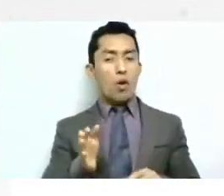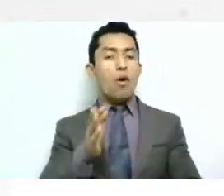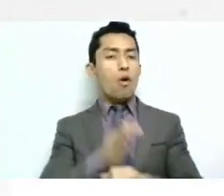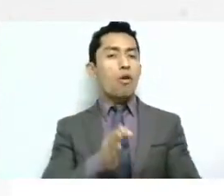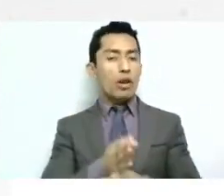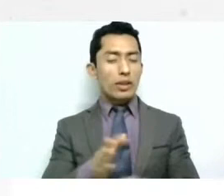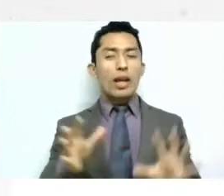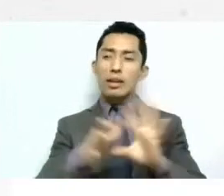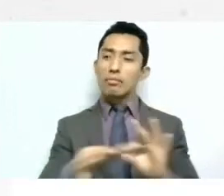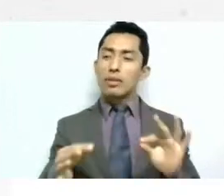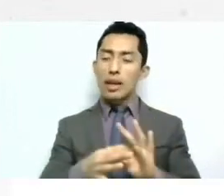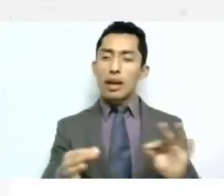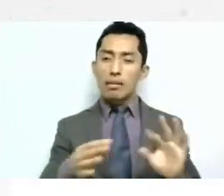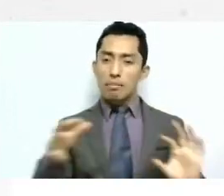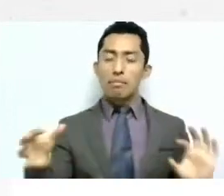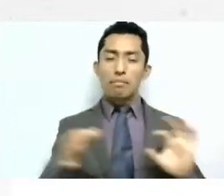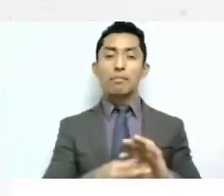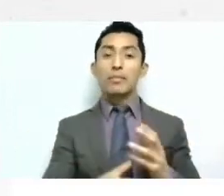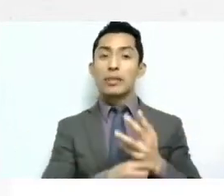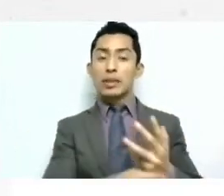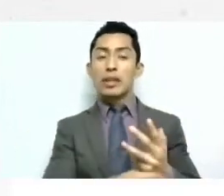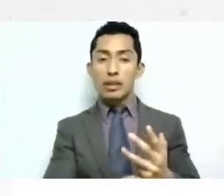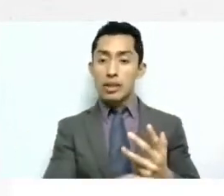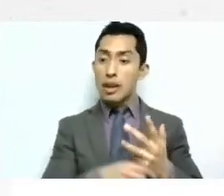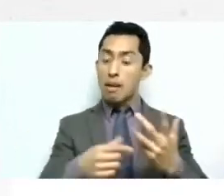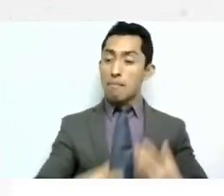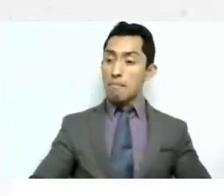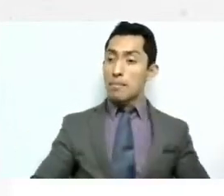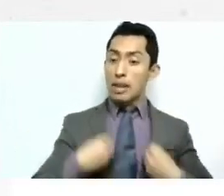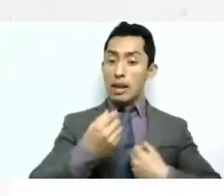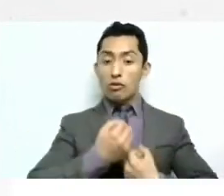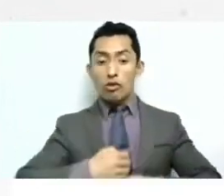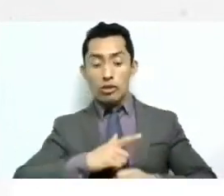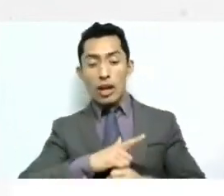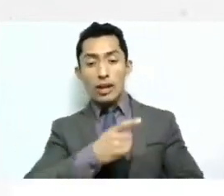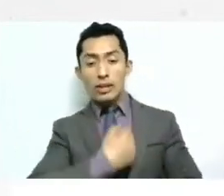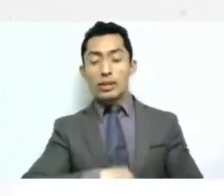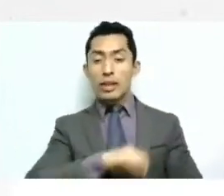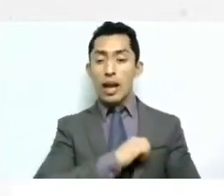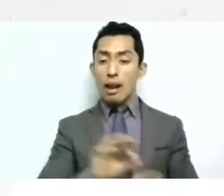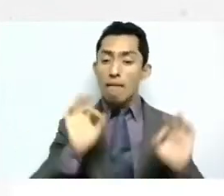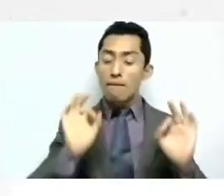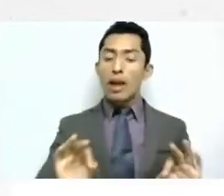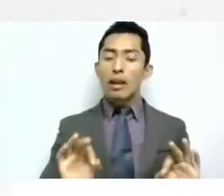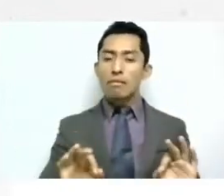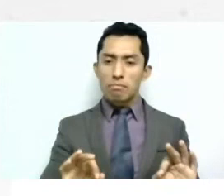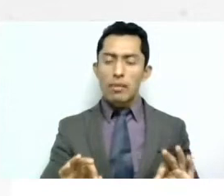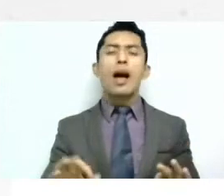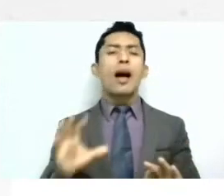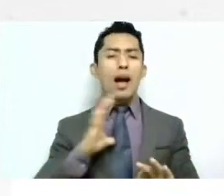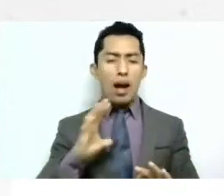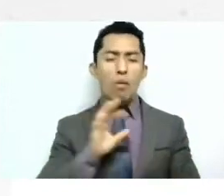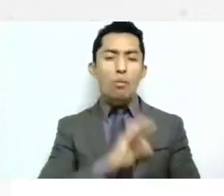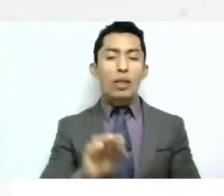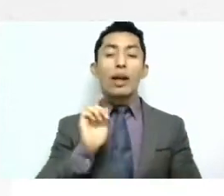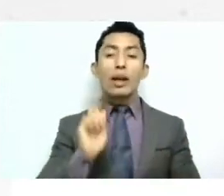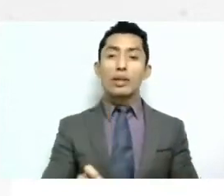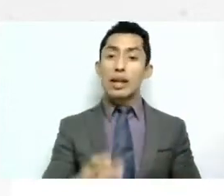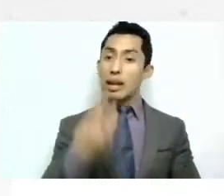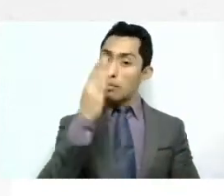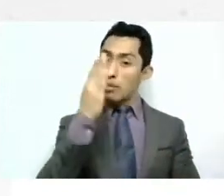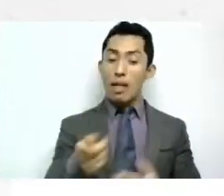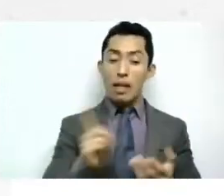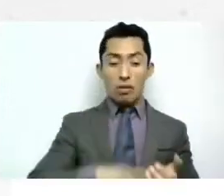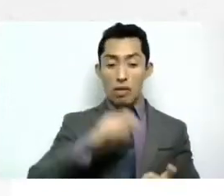comentando y dice una vida social sana se encuentra solo cuando en el espejo de cada alma